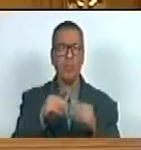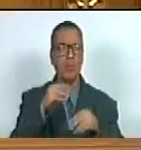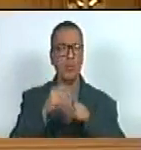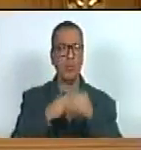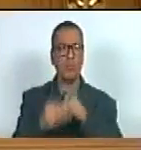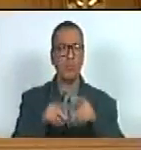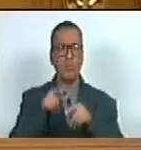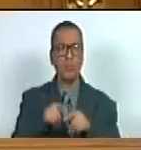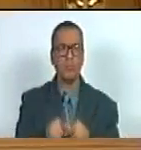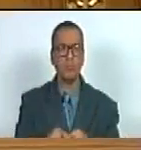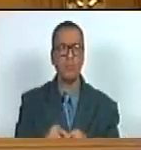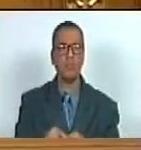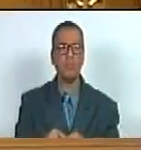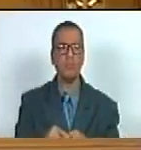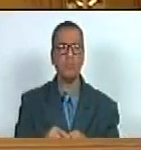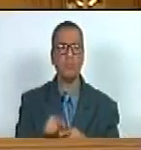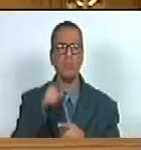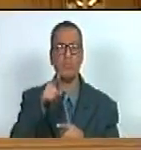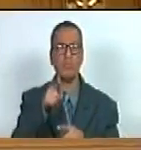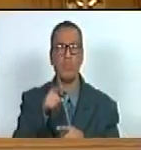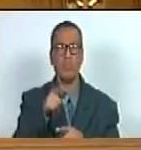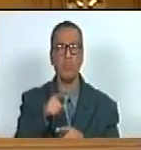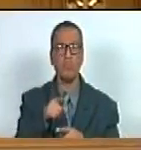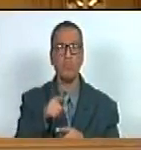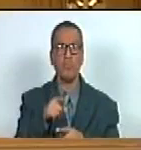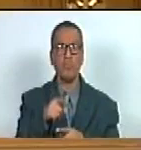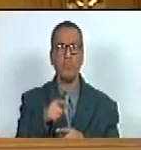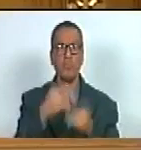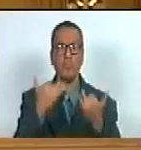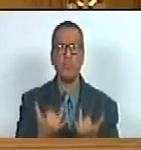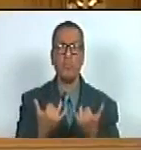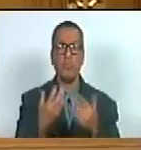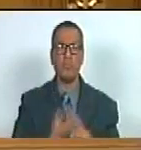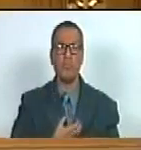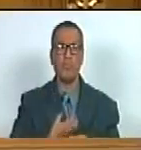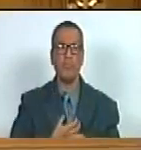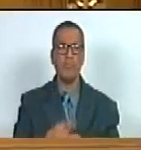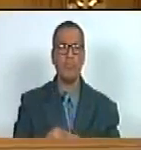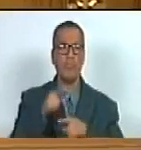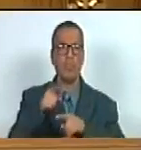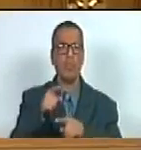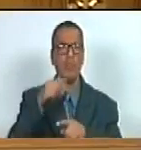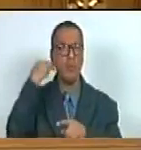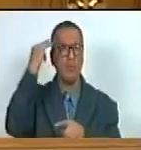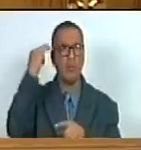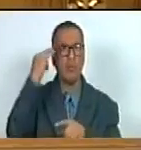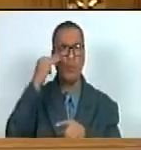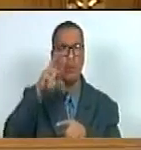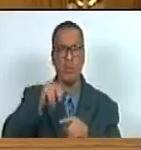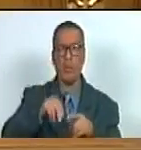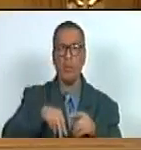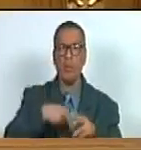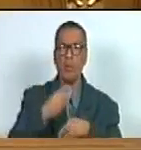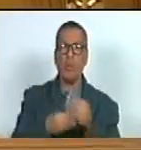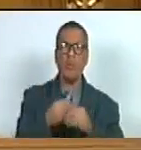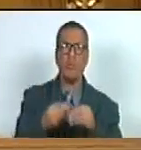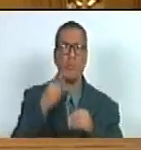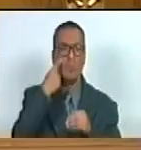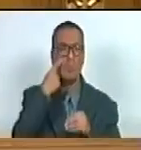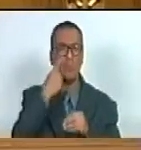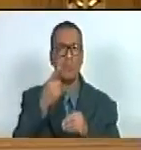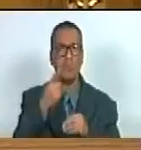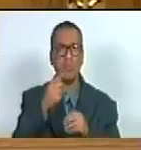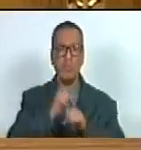que causó este por ahora alcalde hay mentes incapaces de ver